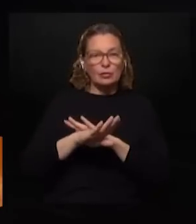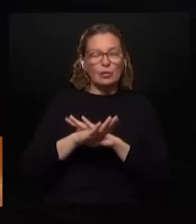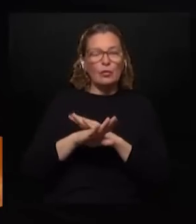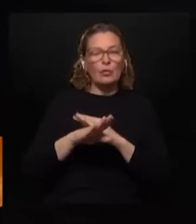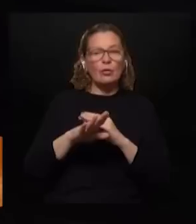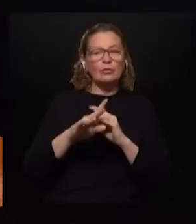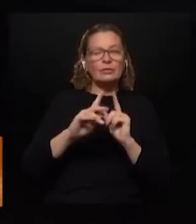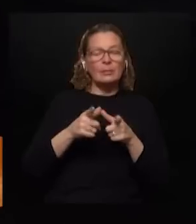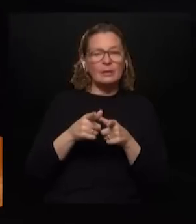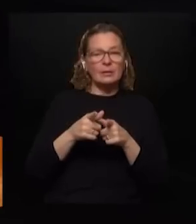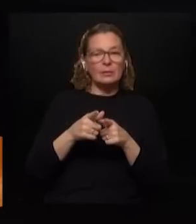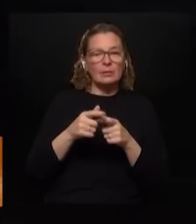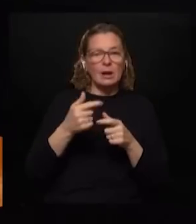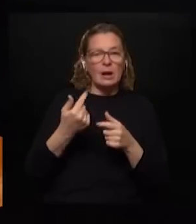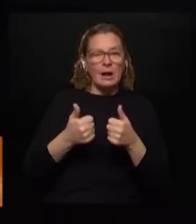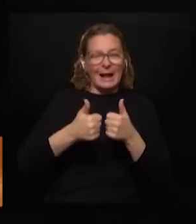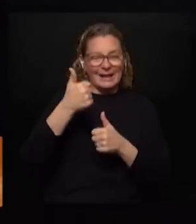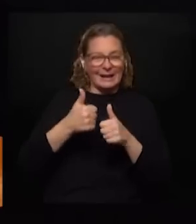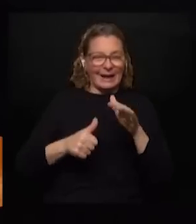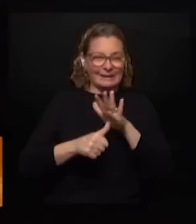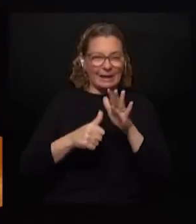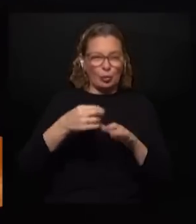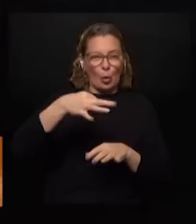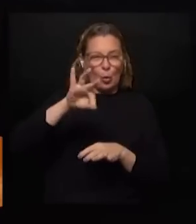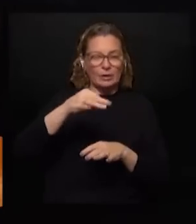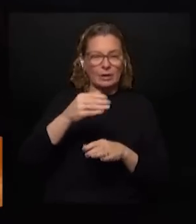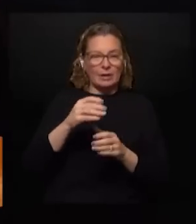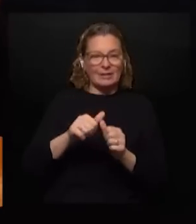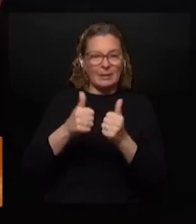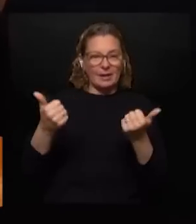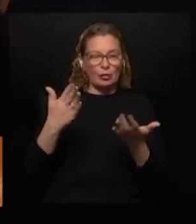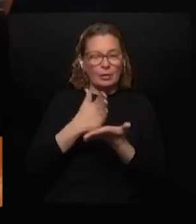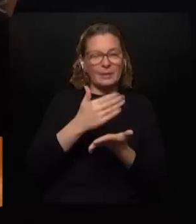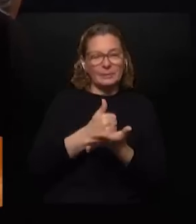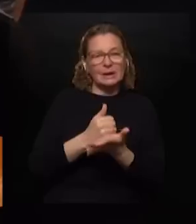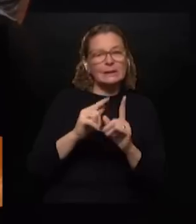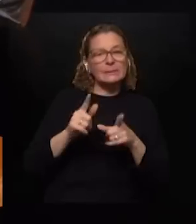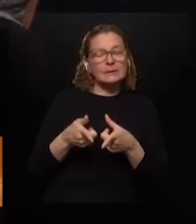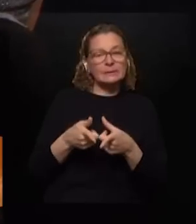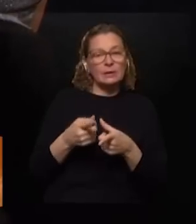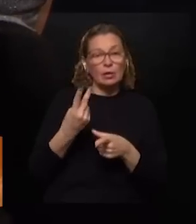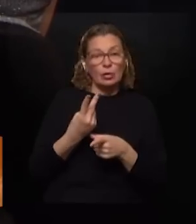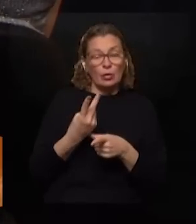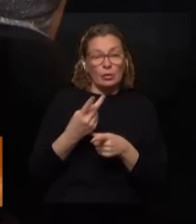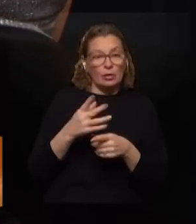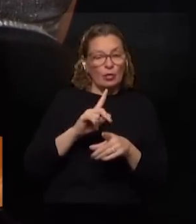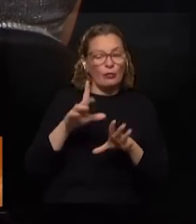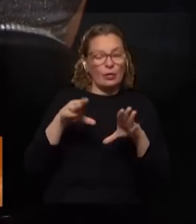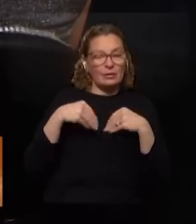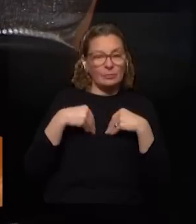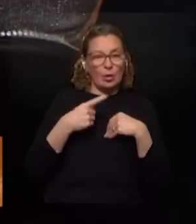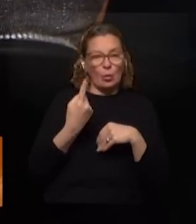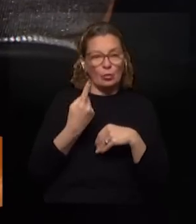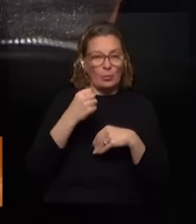este candidato único separación de elecciones departamentales y dos que fueron rechazados uno